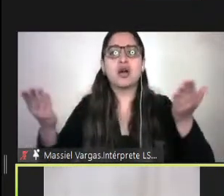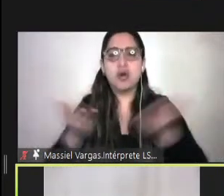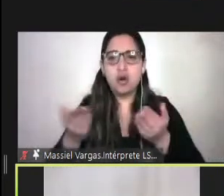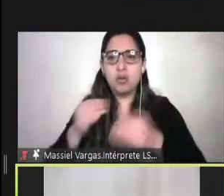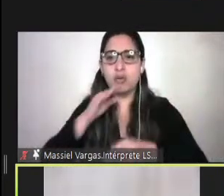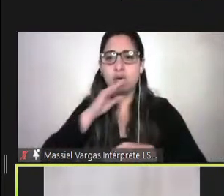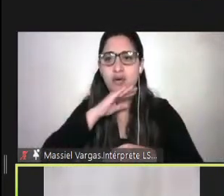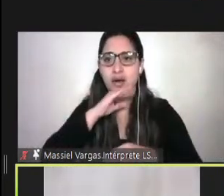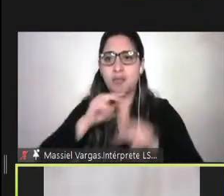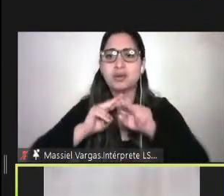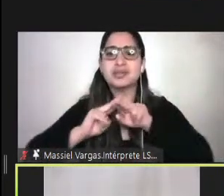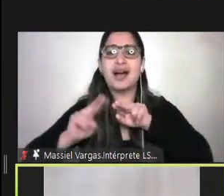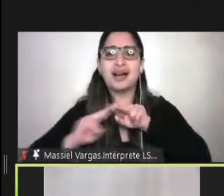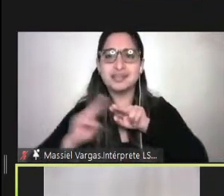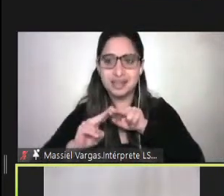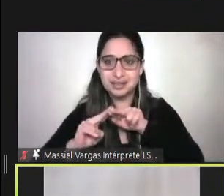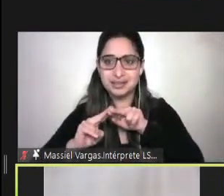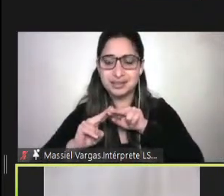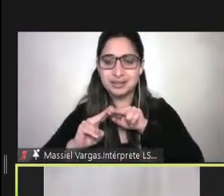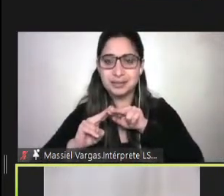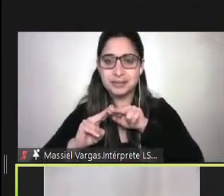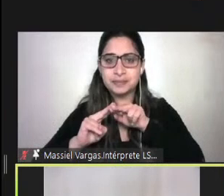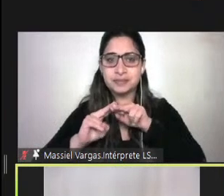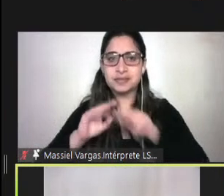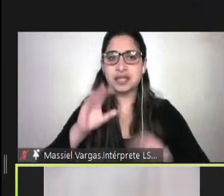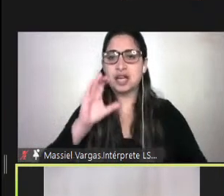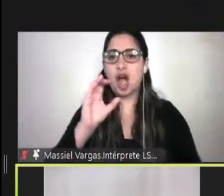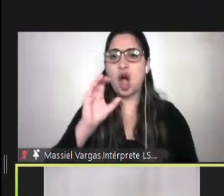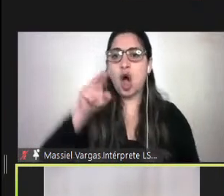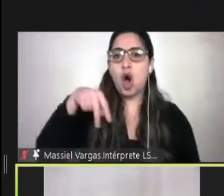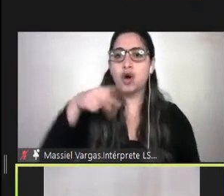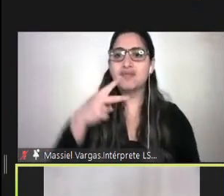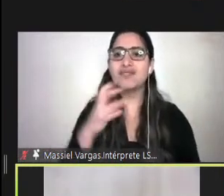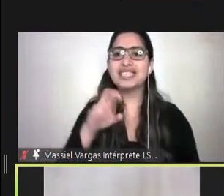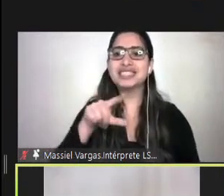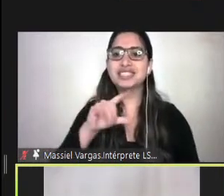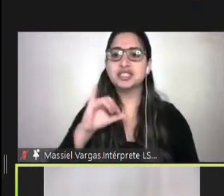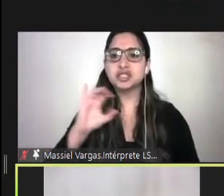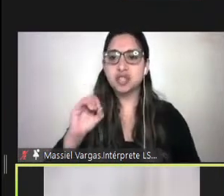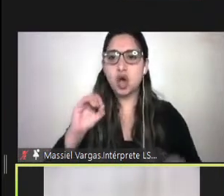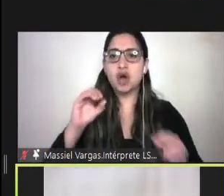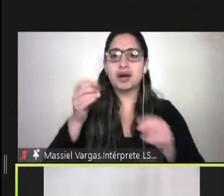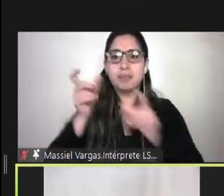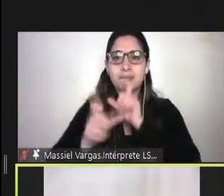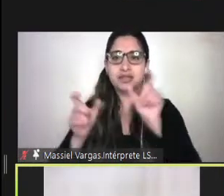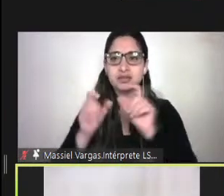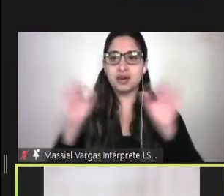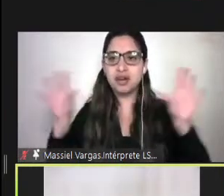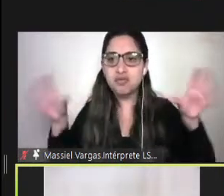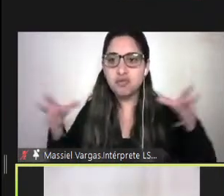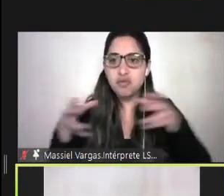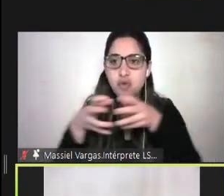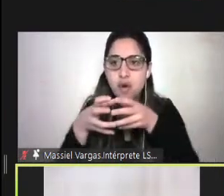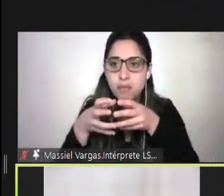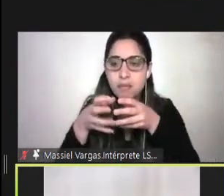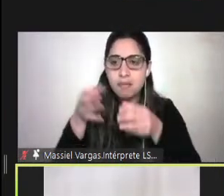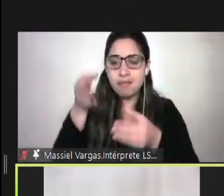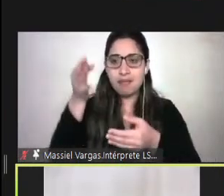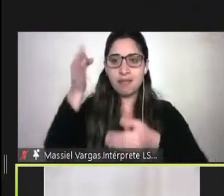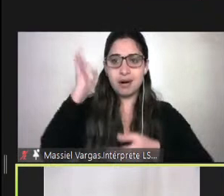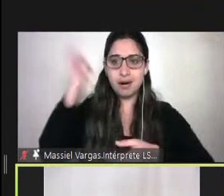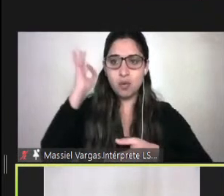convenciones son estas reuniones de personas que comparten ciertas características que se dieron cuenta que